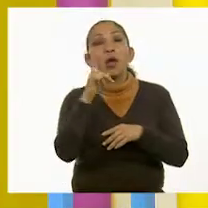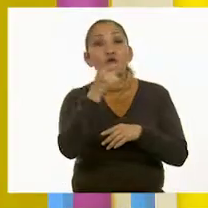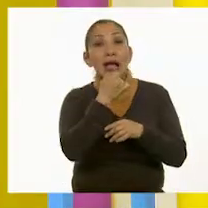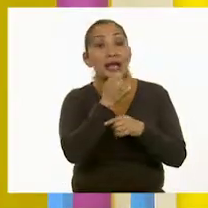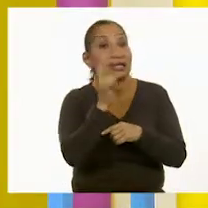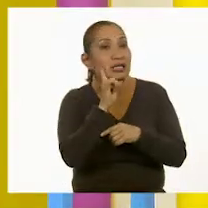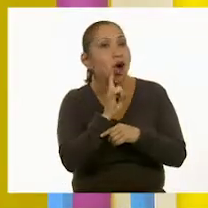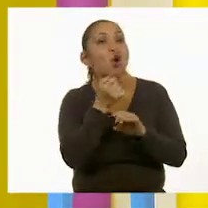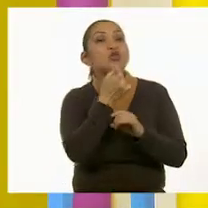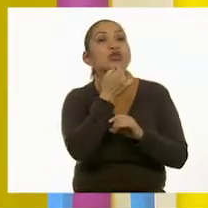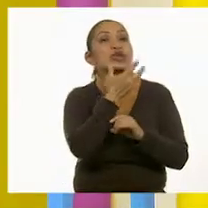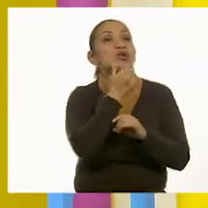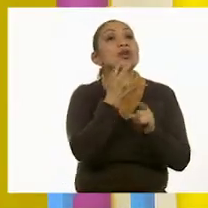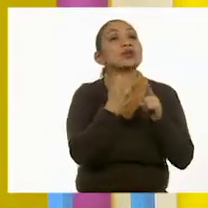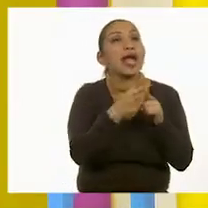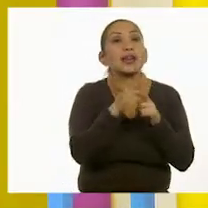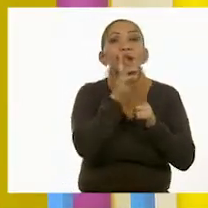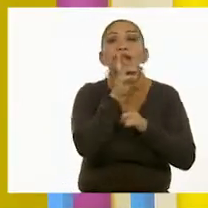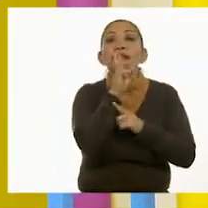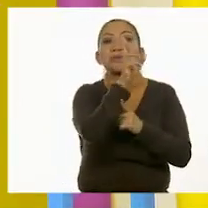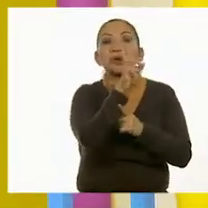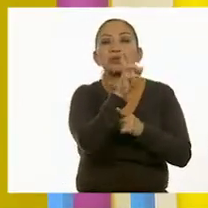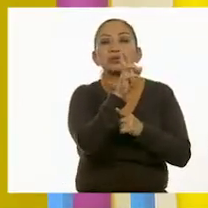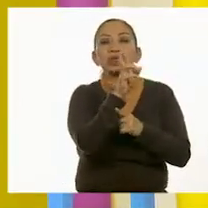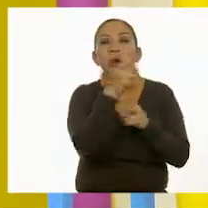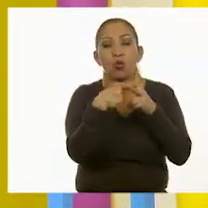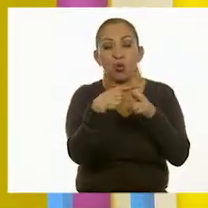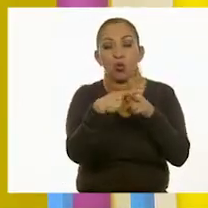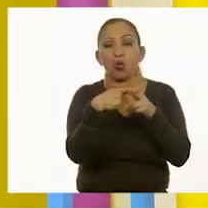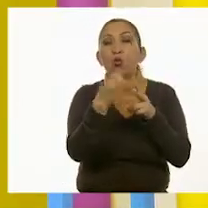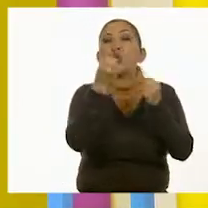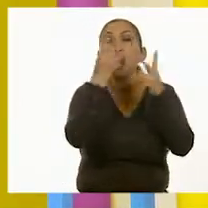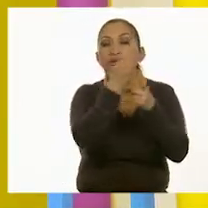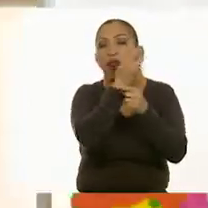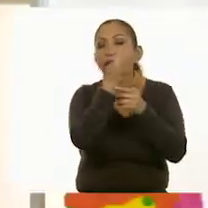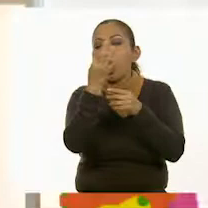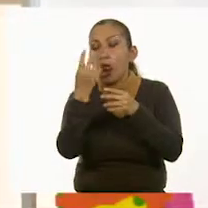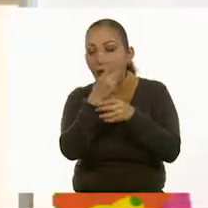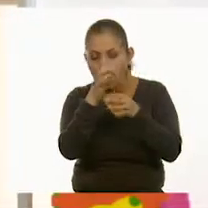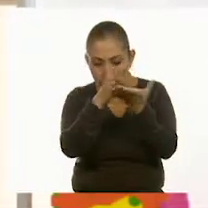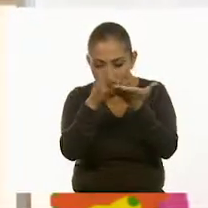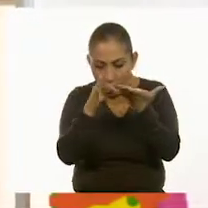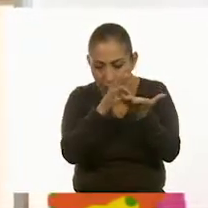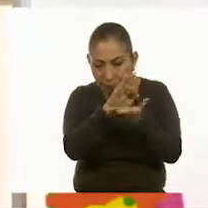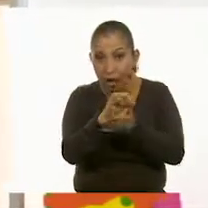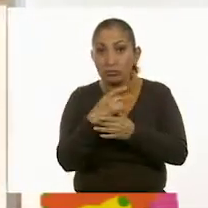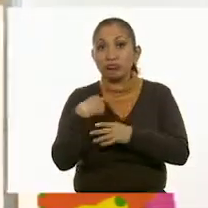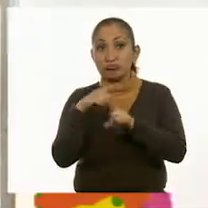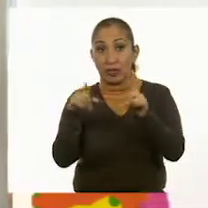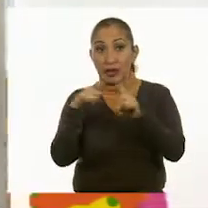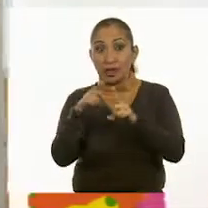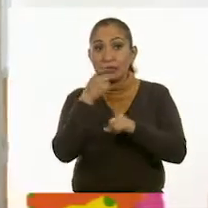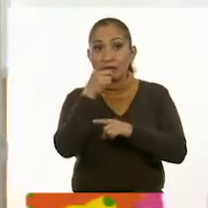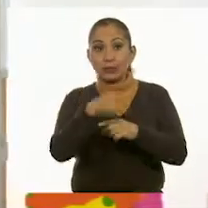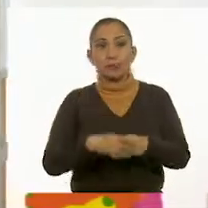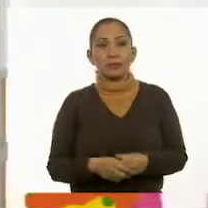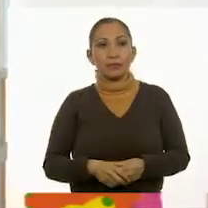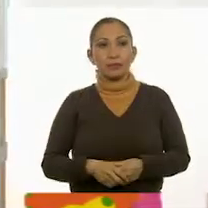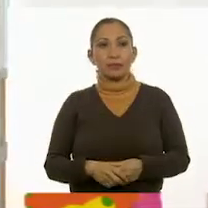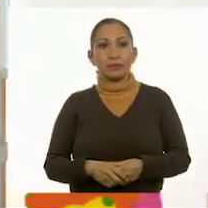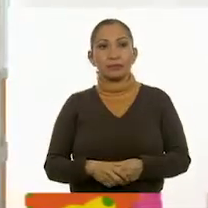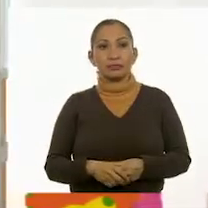una niña o de un niño quien hizo el... Bueno, no el cálculo, el conteo rápido. Creo que fueron varios porque dice... ¿Ah, sí?